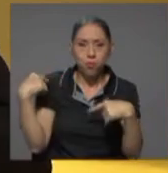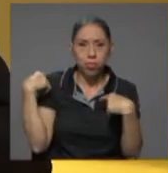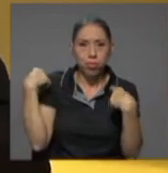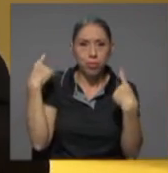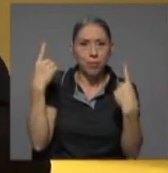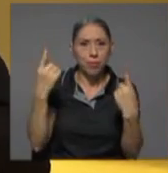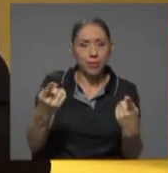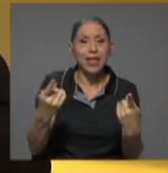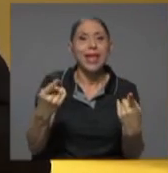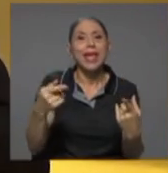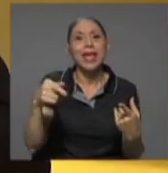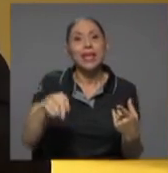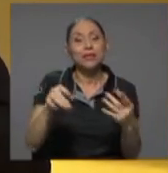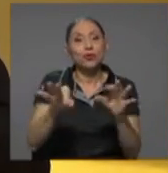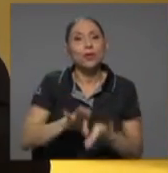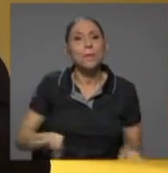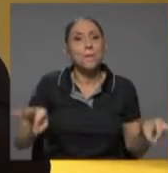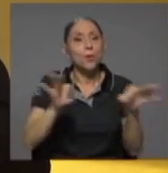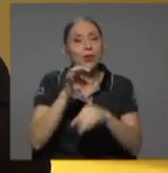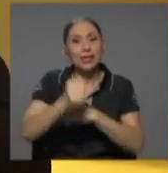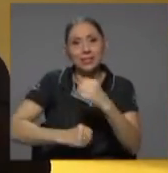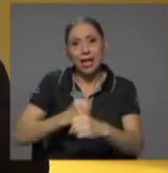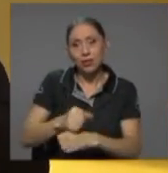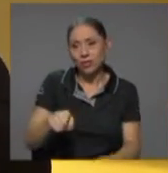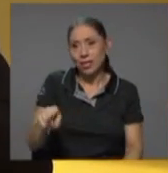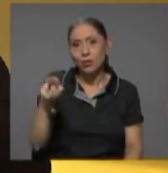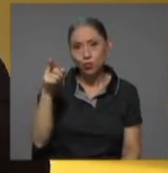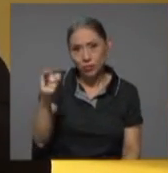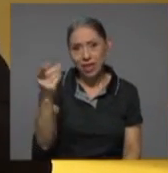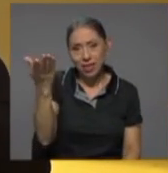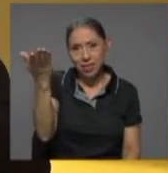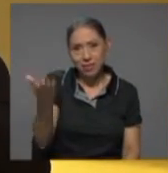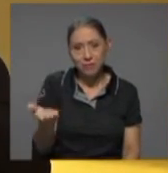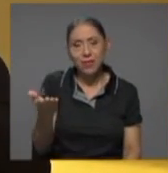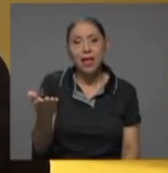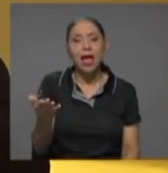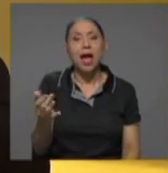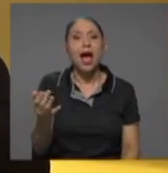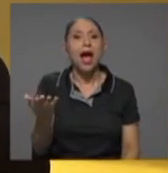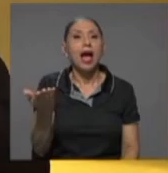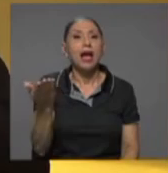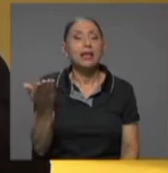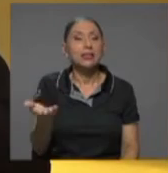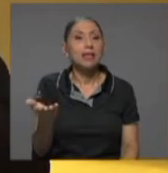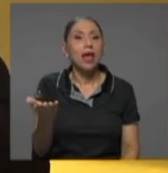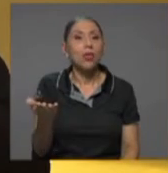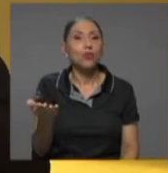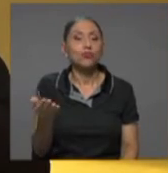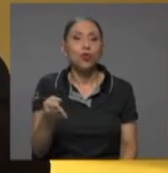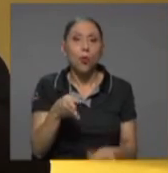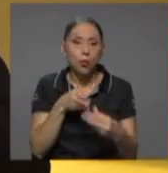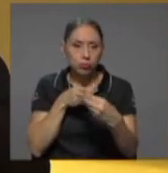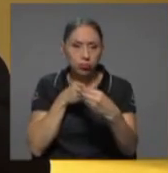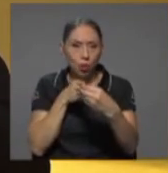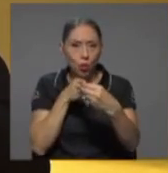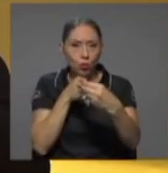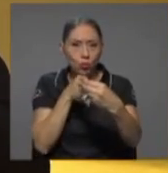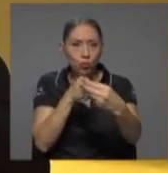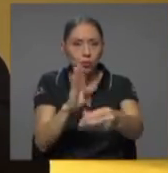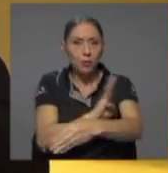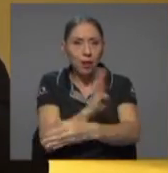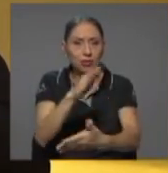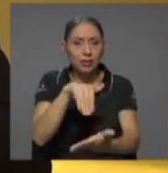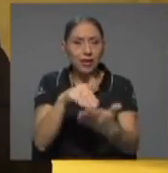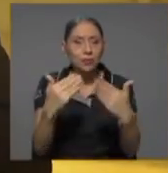en estos importantes años en que usted ha estado conduciendo la nave del Banco